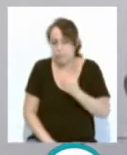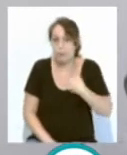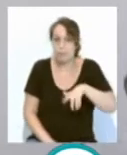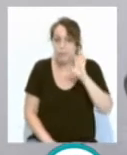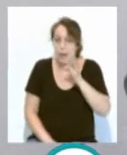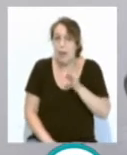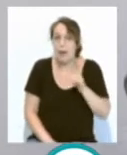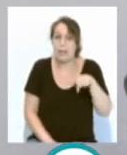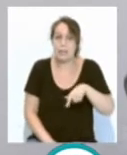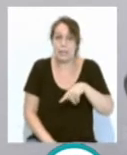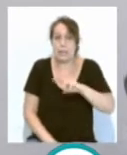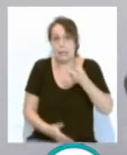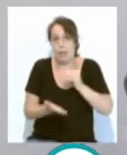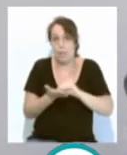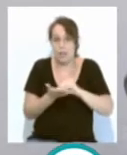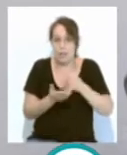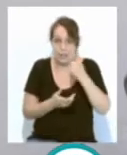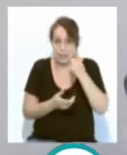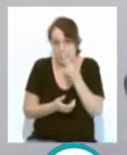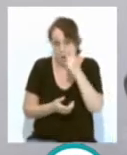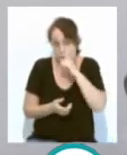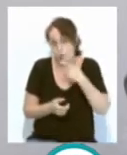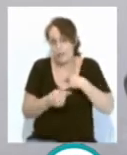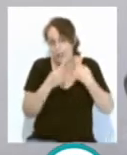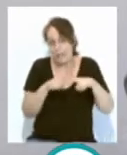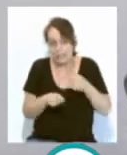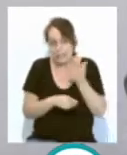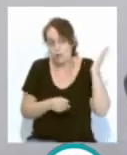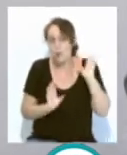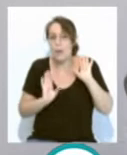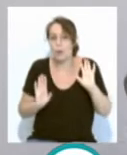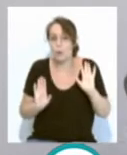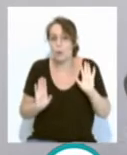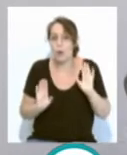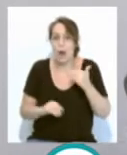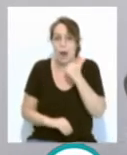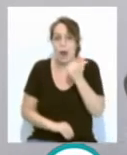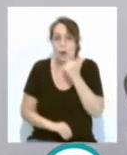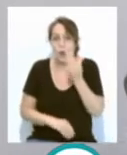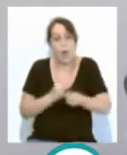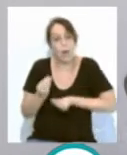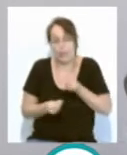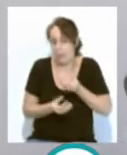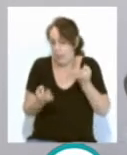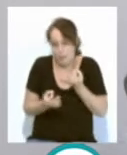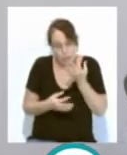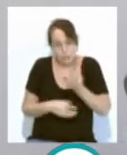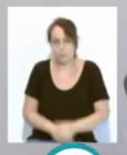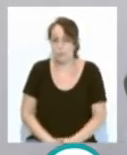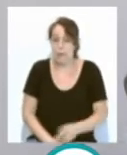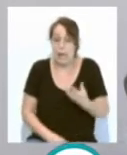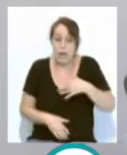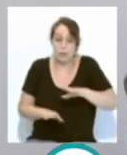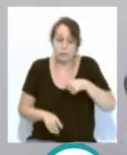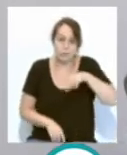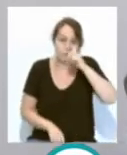que este es el tercer año, un poco distinto a todos los demás, pero bueno, es algo que ya había que hacerlo, había que hacerlo, a pesar de que este año es un